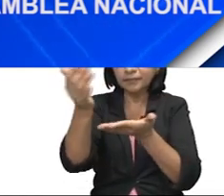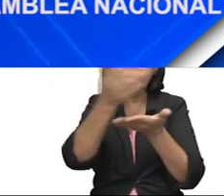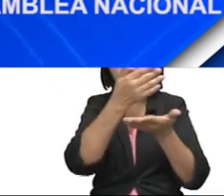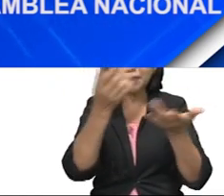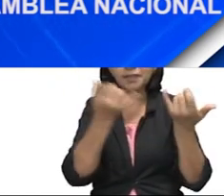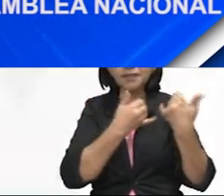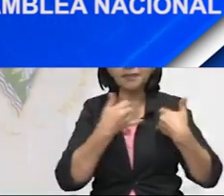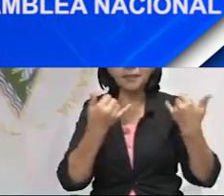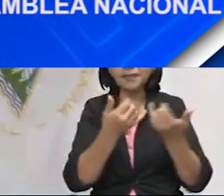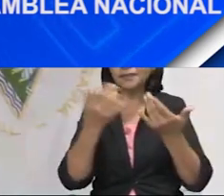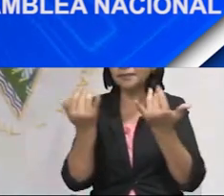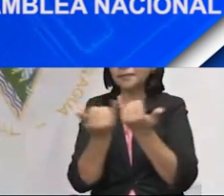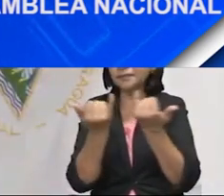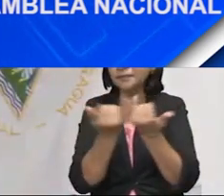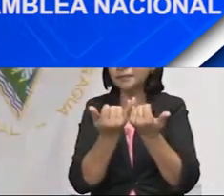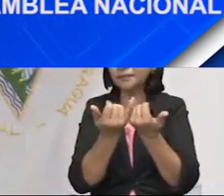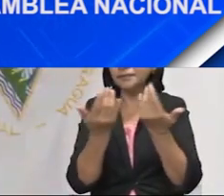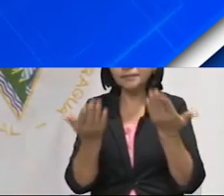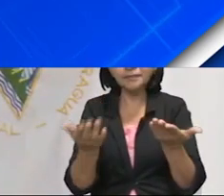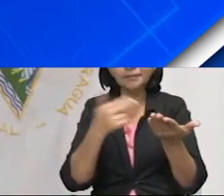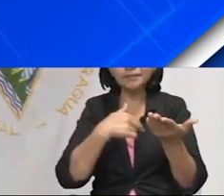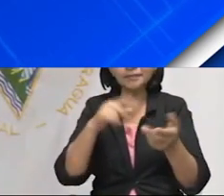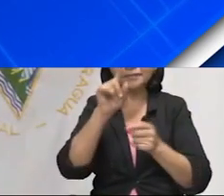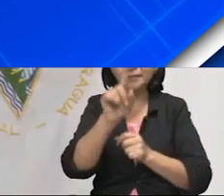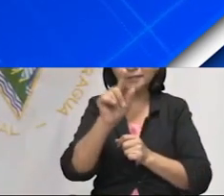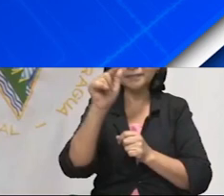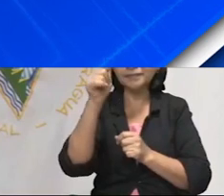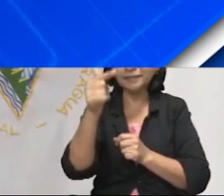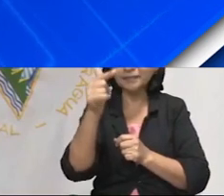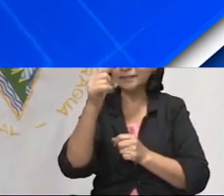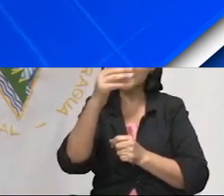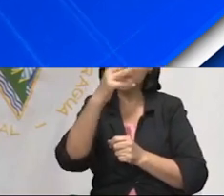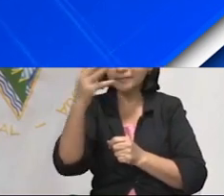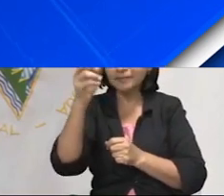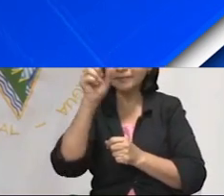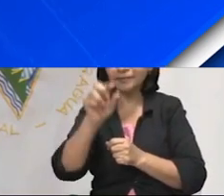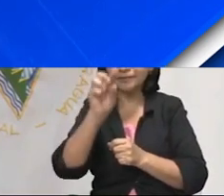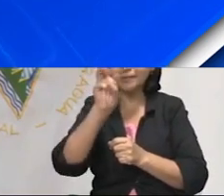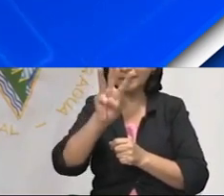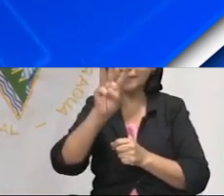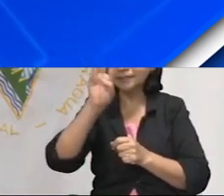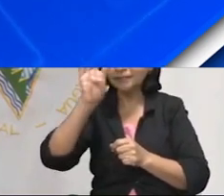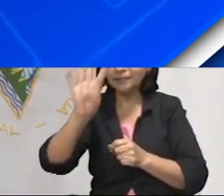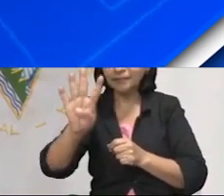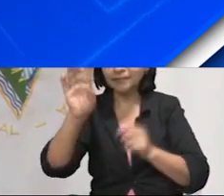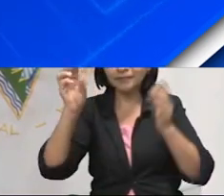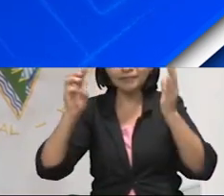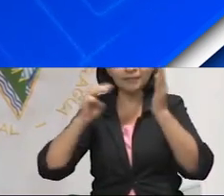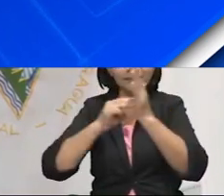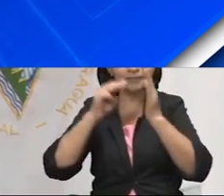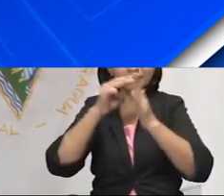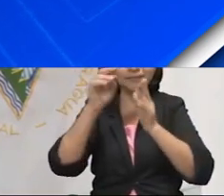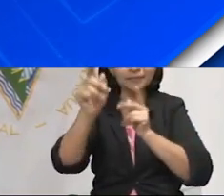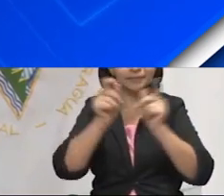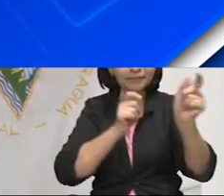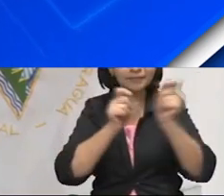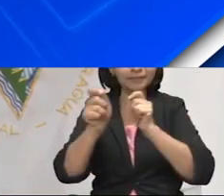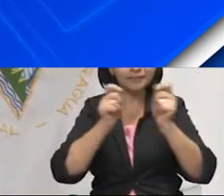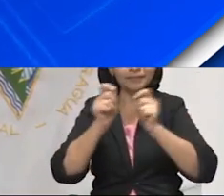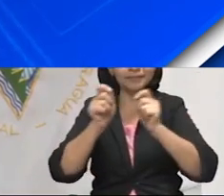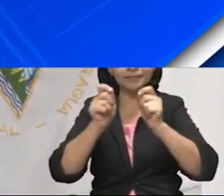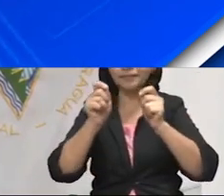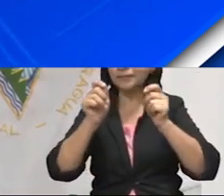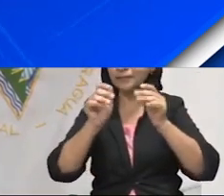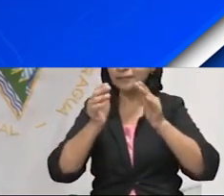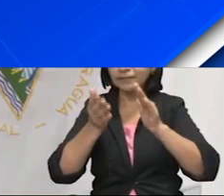reguladas cerraron en 179.34 millones de dólares. Tuvieron